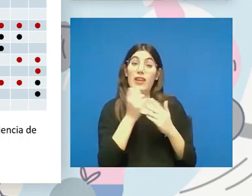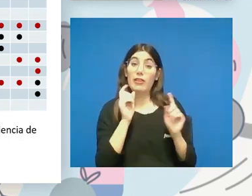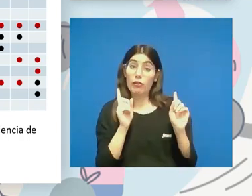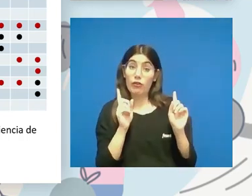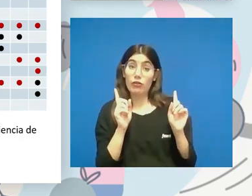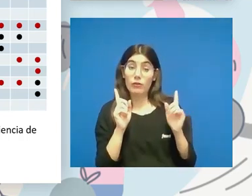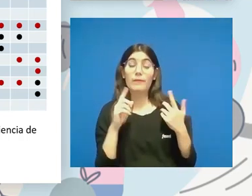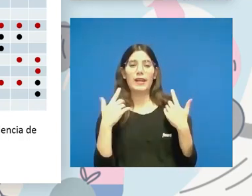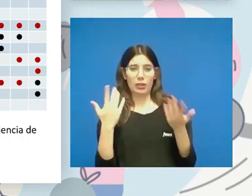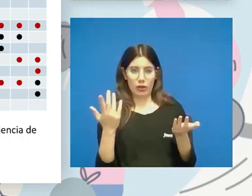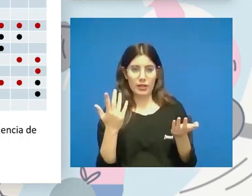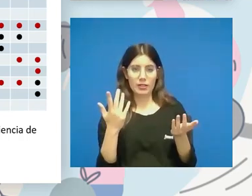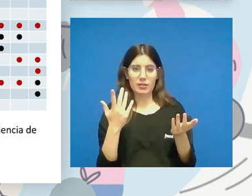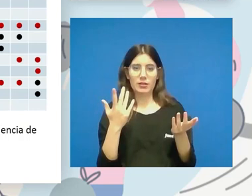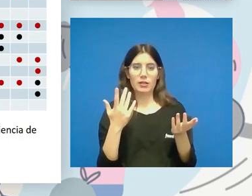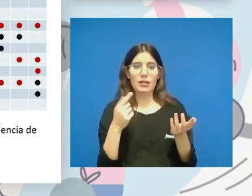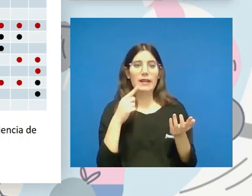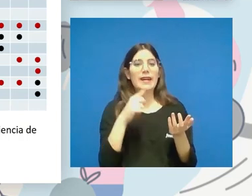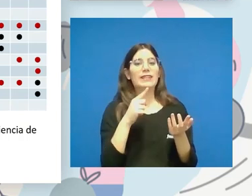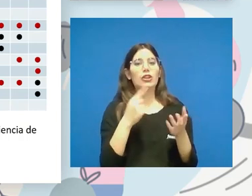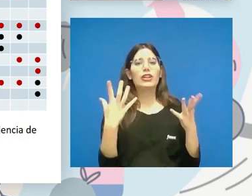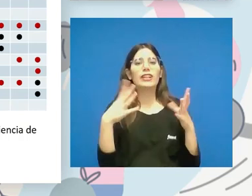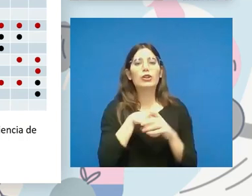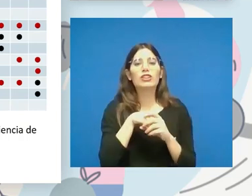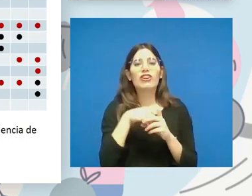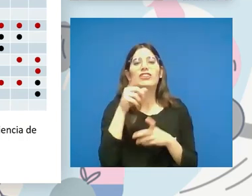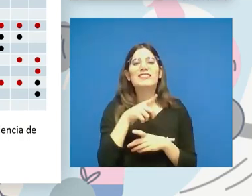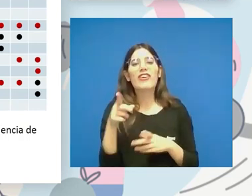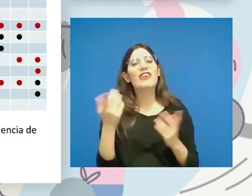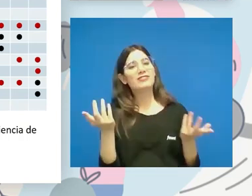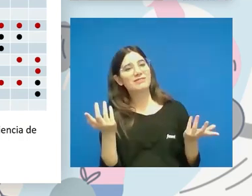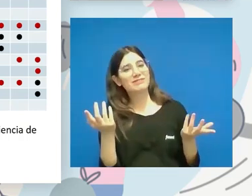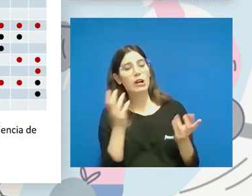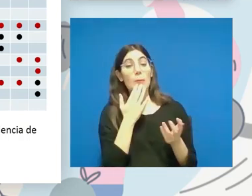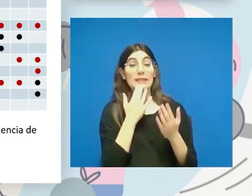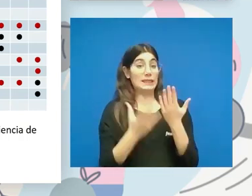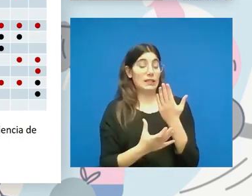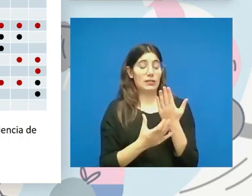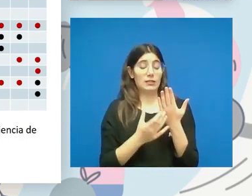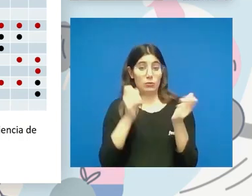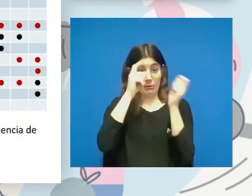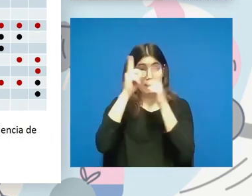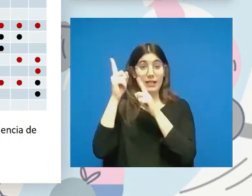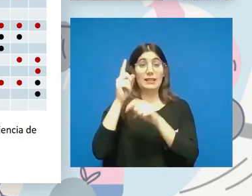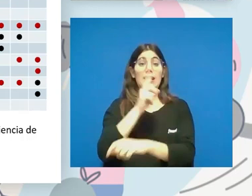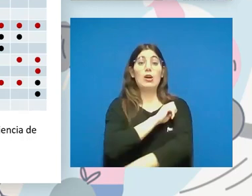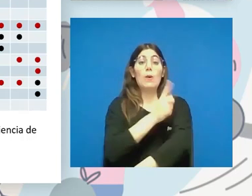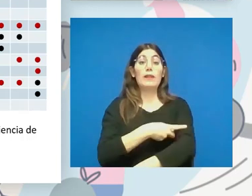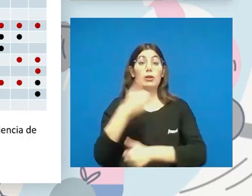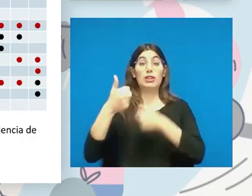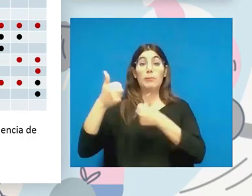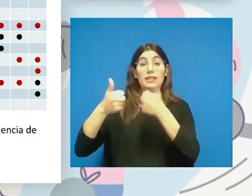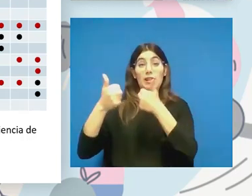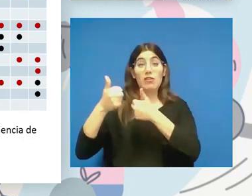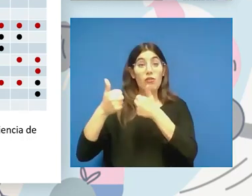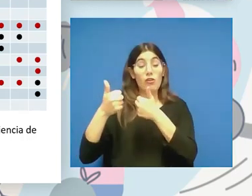La cuestión es, ¿eso será inclusivo? Cuando en el deporte competitivo tenemos que poner